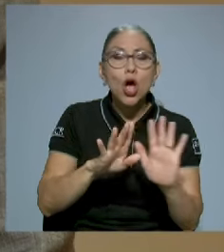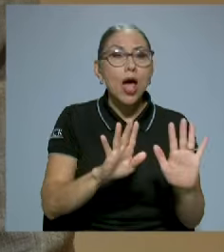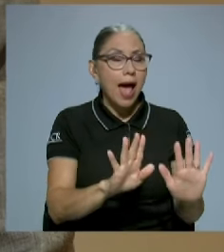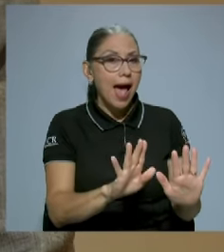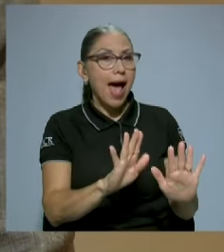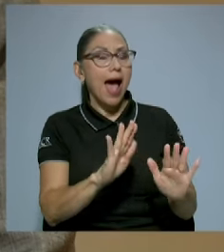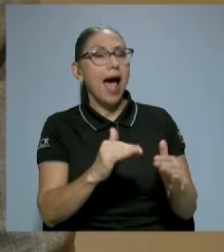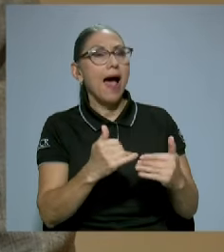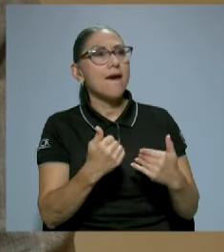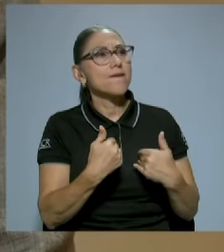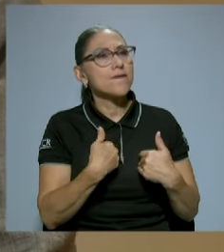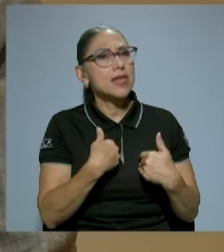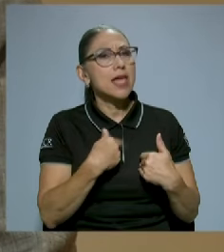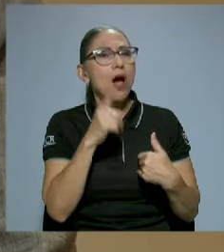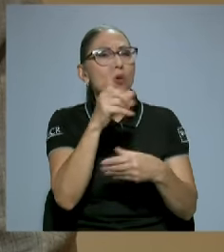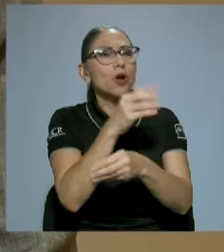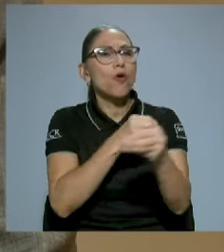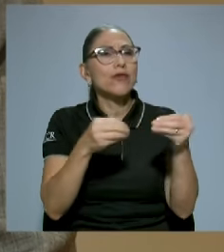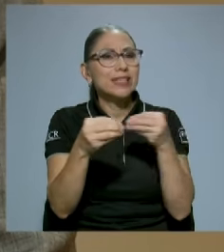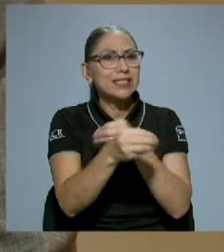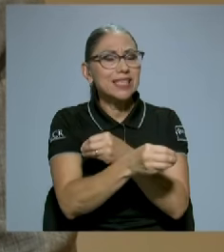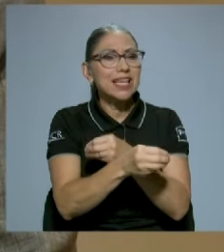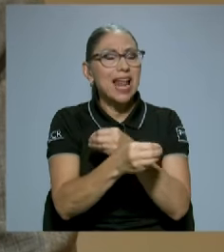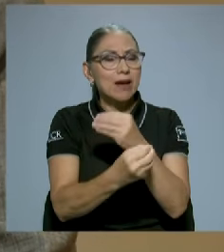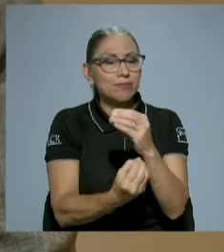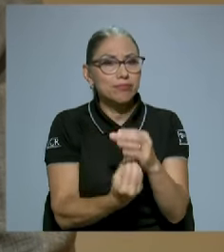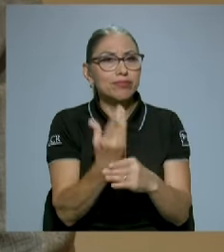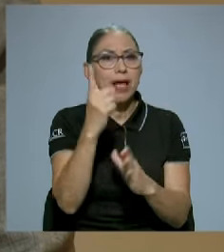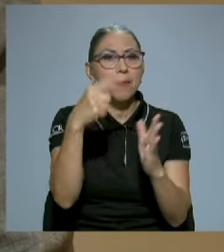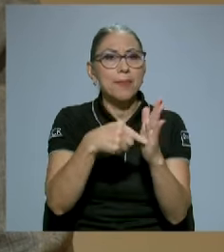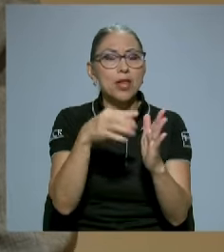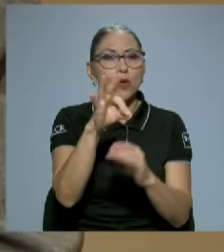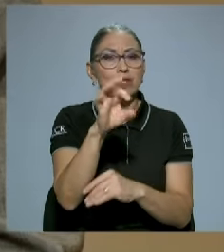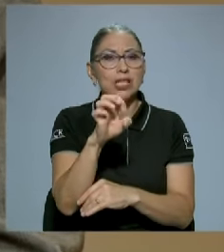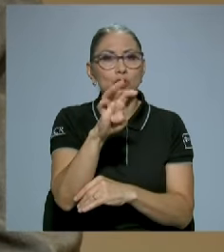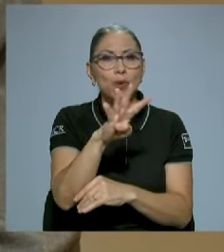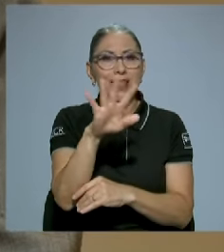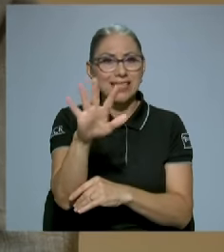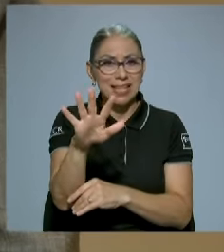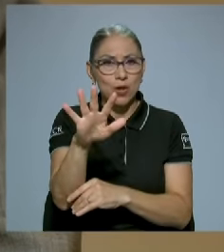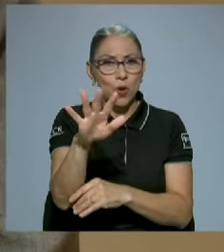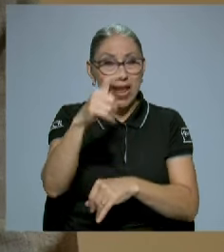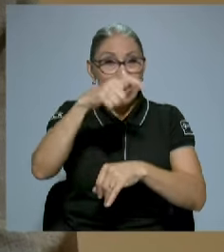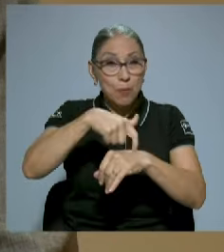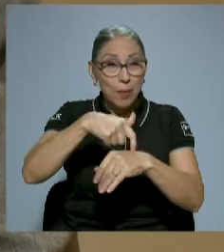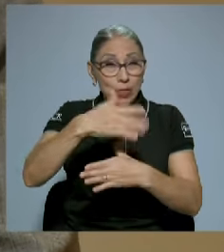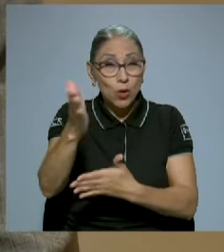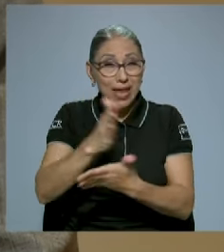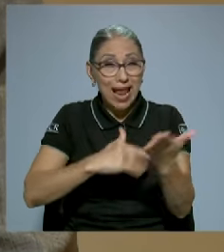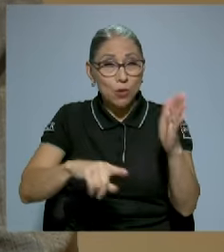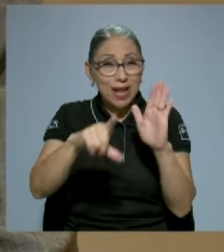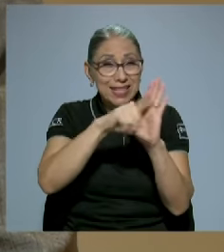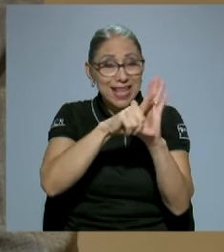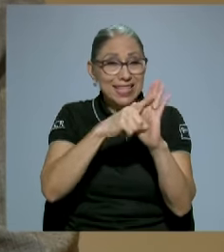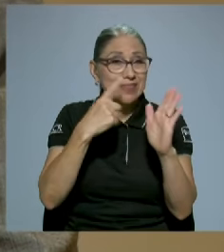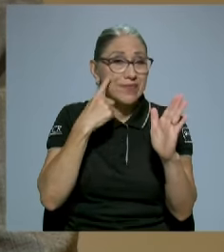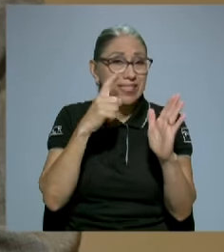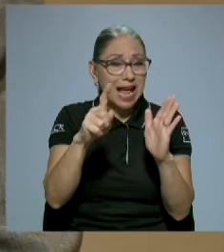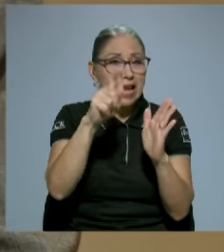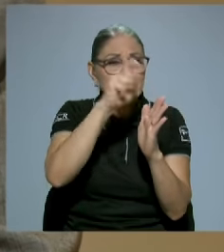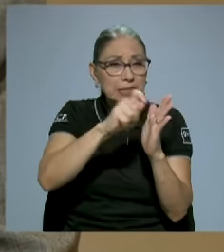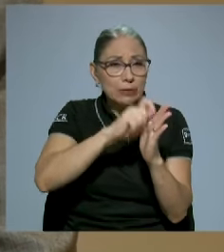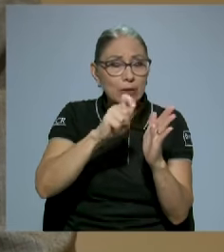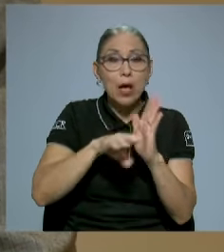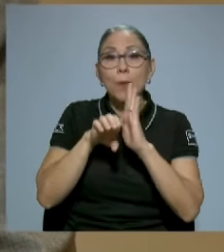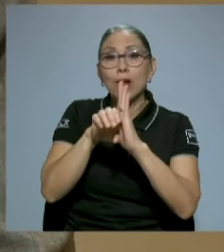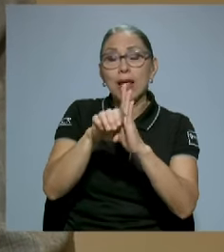oficina que se había creado en 1945 cuando se editaron algunas leyes fiscales, como la ley